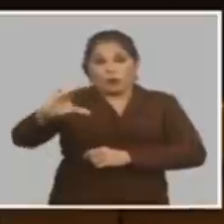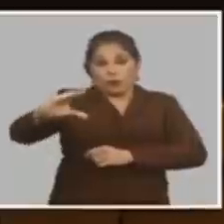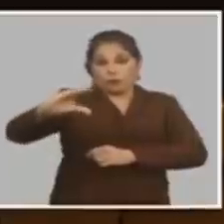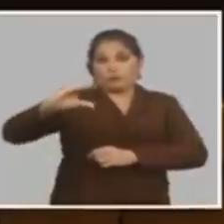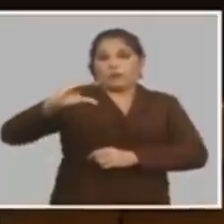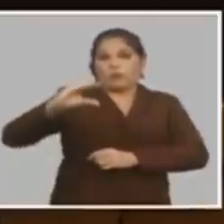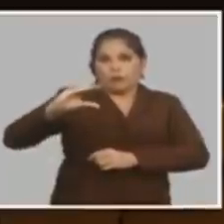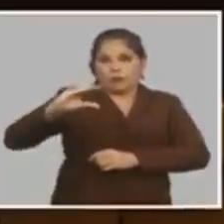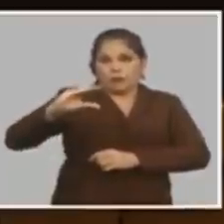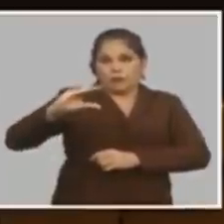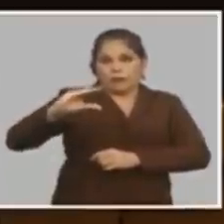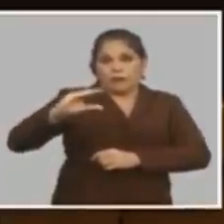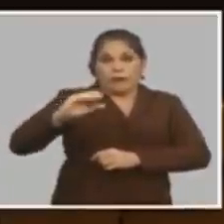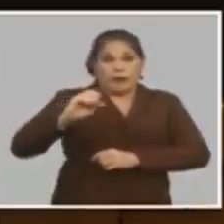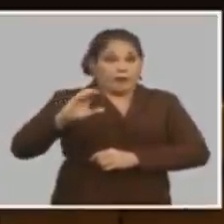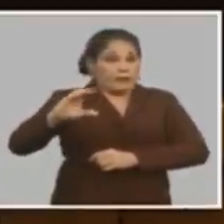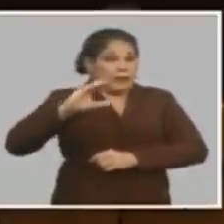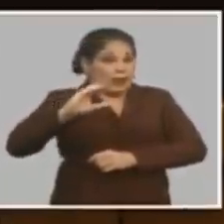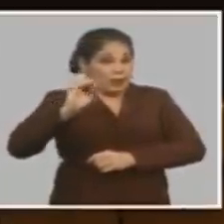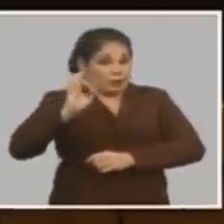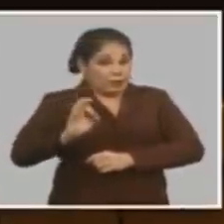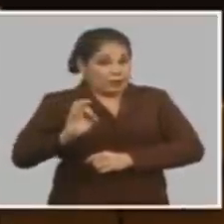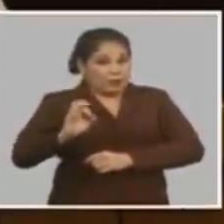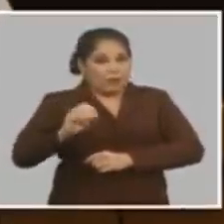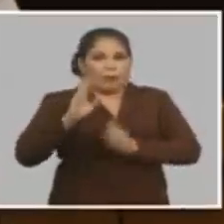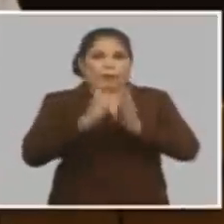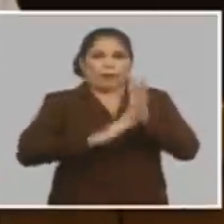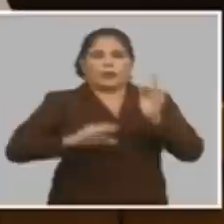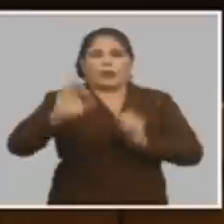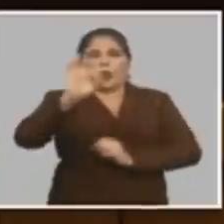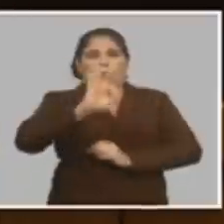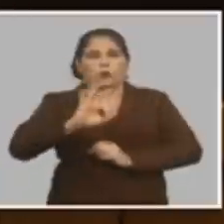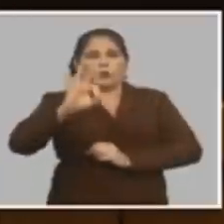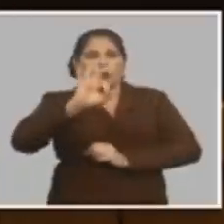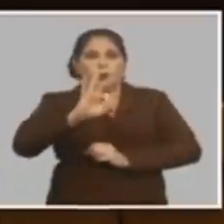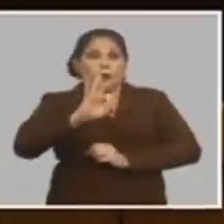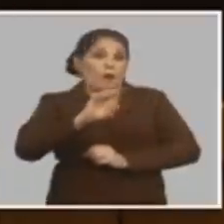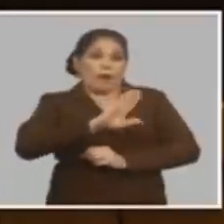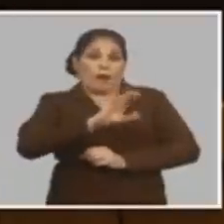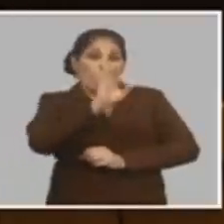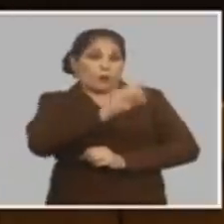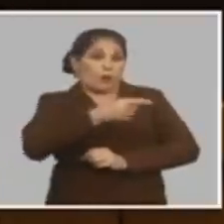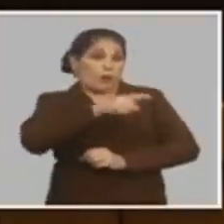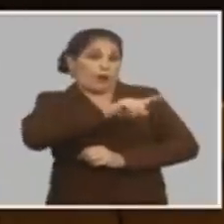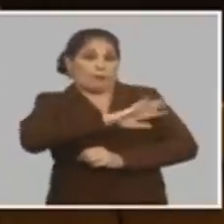cobran el salario de octubre porque es mes vencido